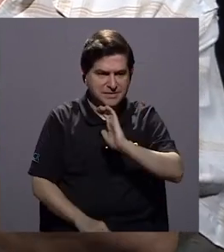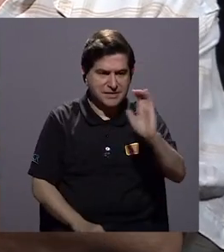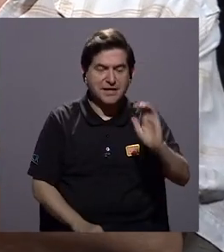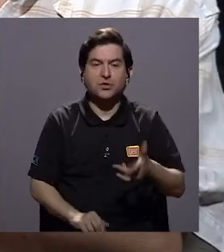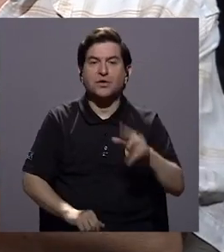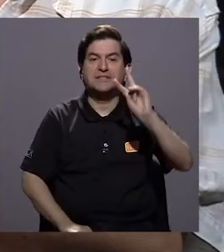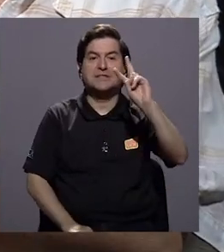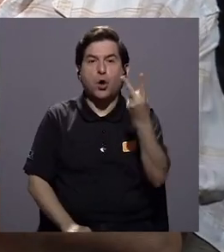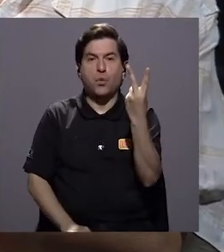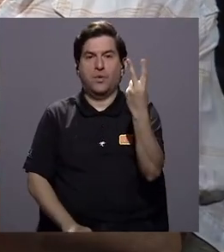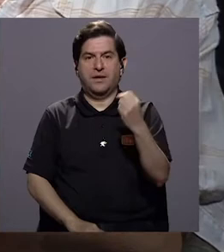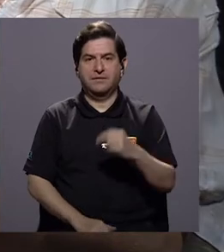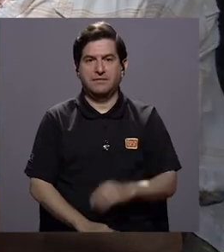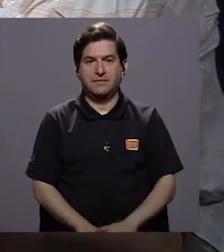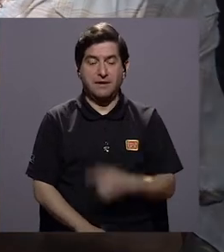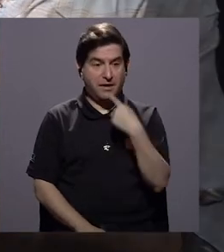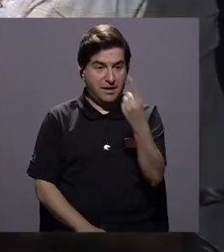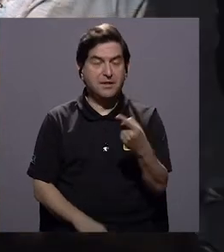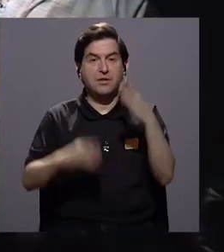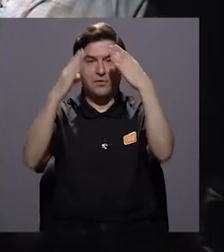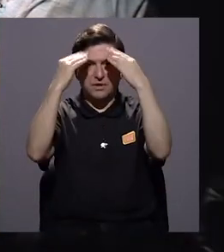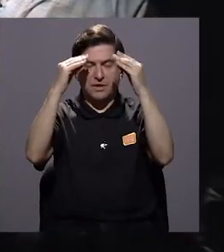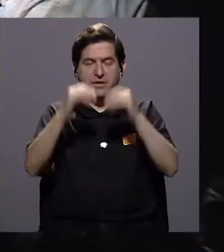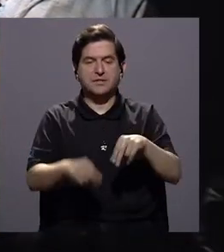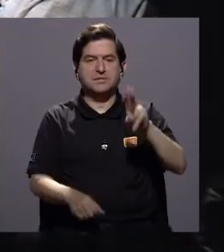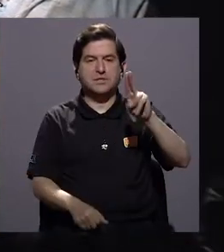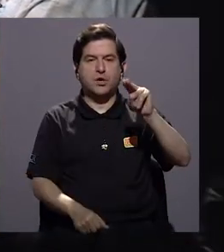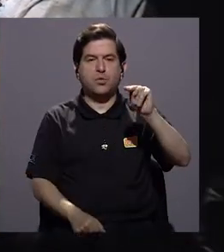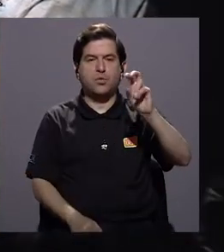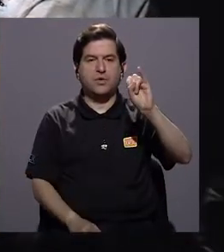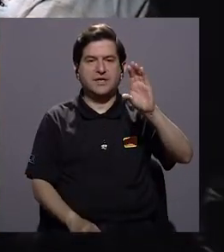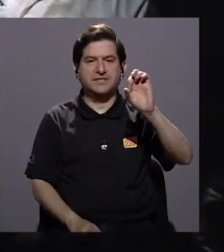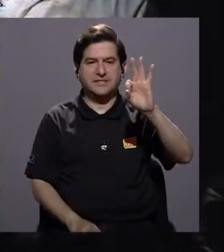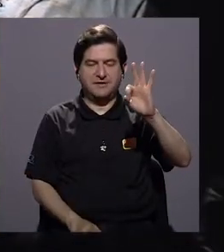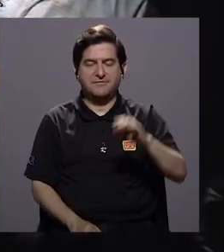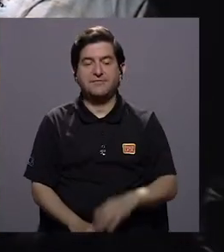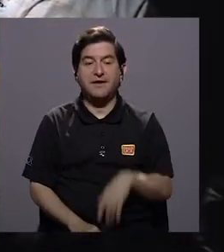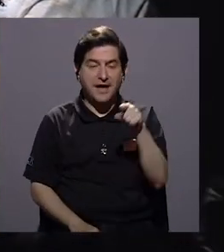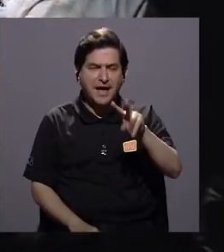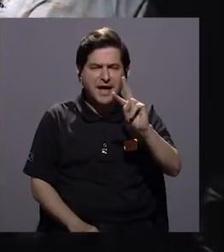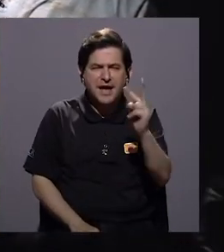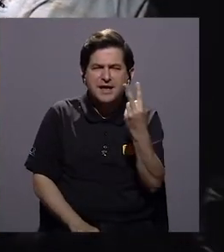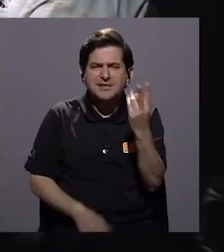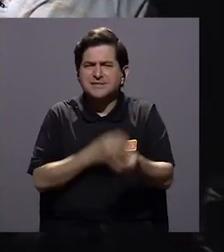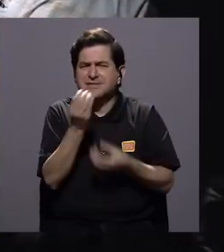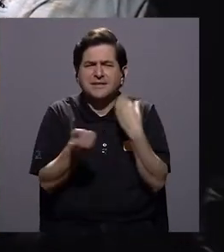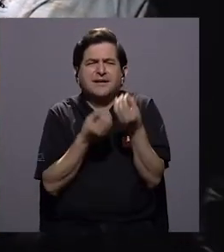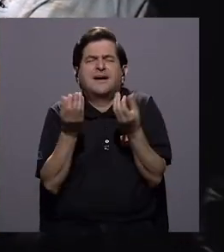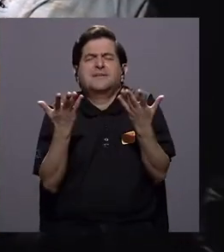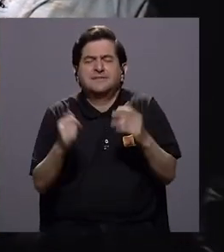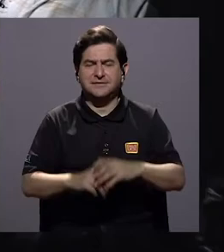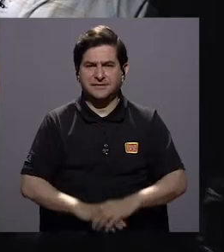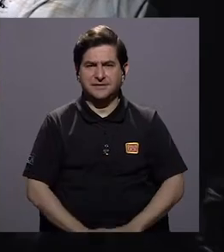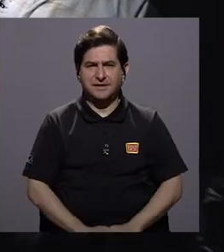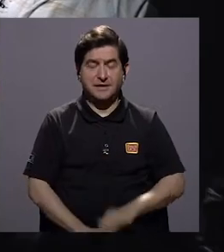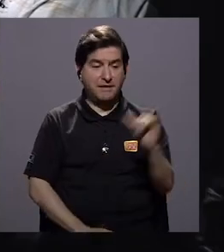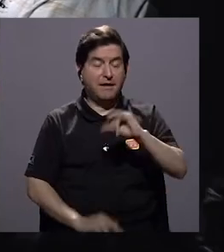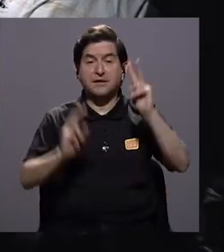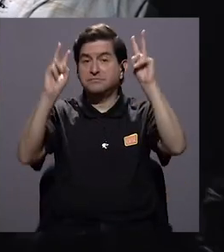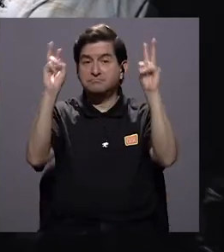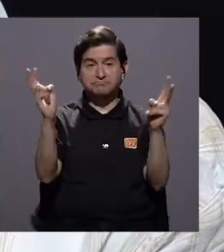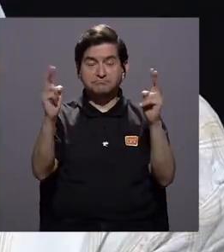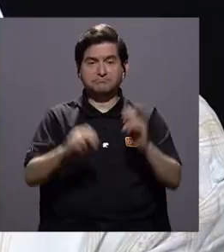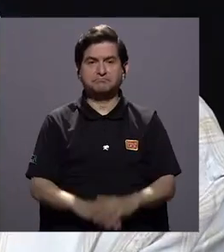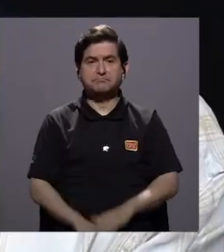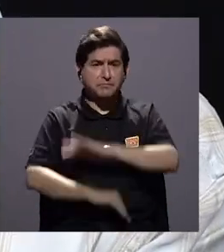eso se duplica. Así es. Eso es lo que dice, inclusive hay un informe de UNICEF. Exacto. Entonces, esa duplicación, ¿qué estamos haciendo con esa duplicación? Que es el mismo